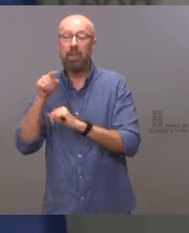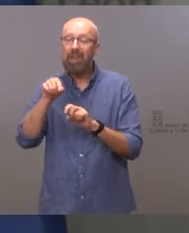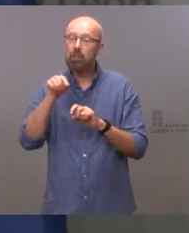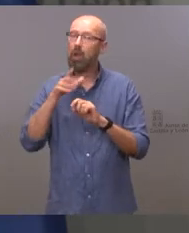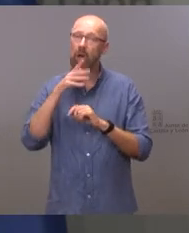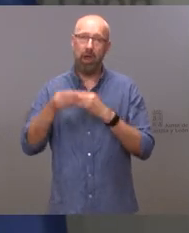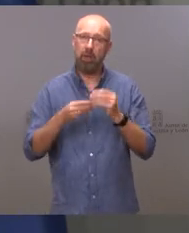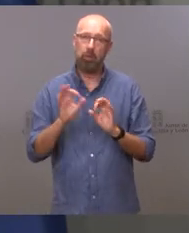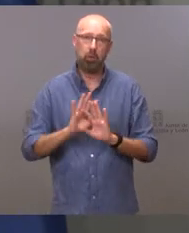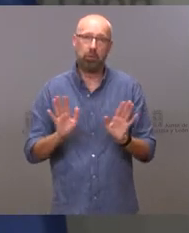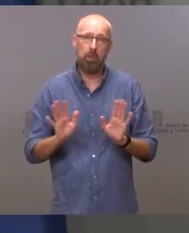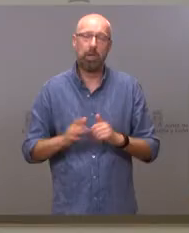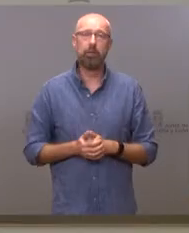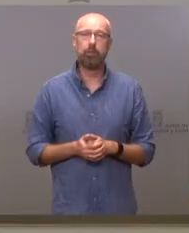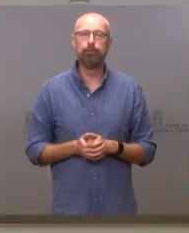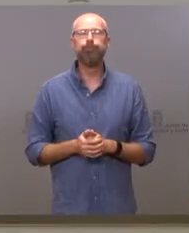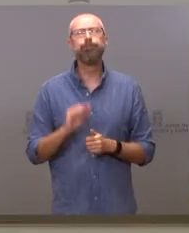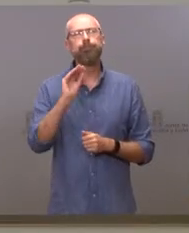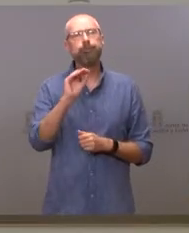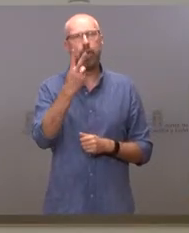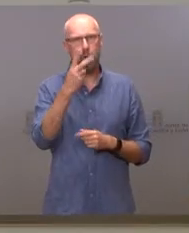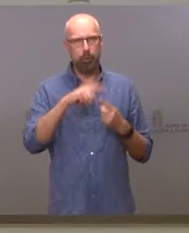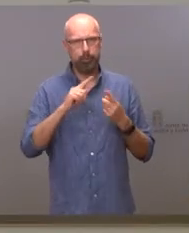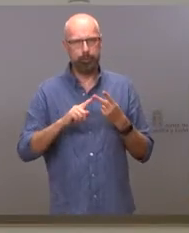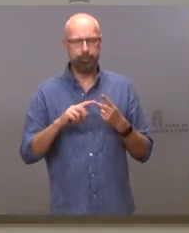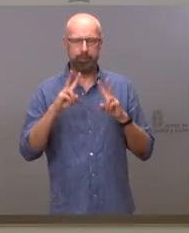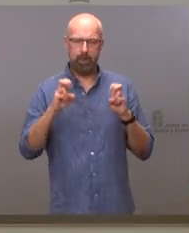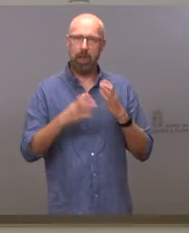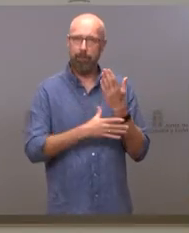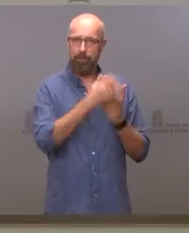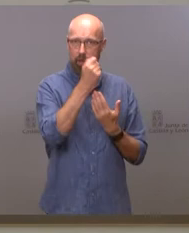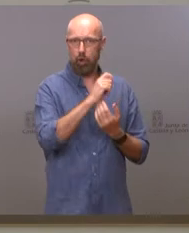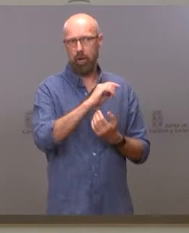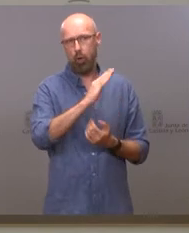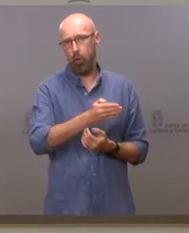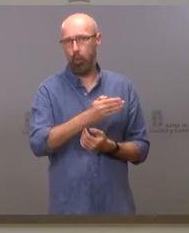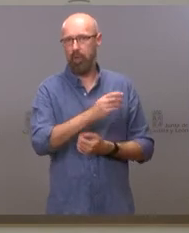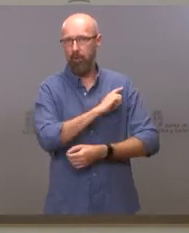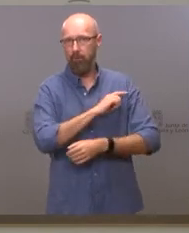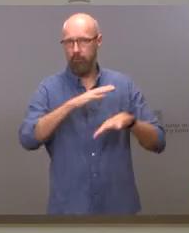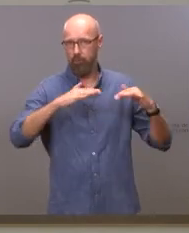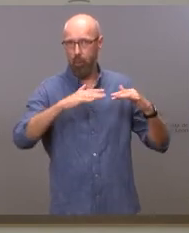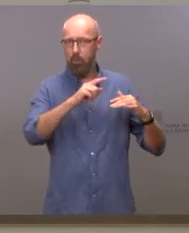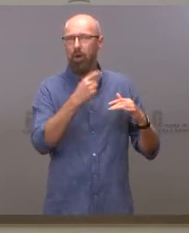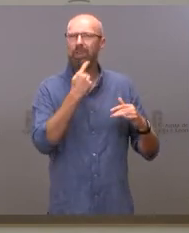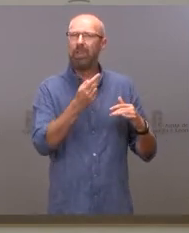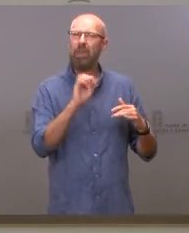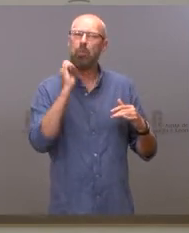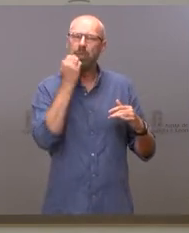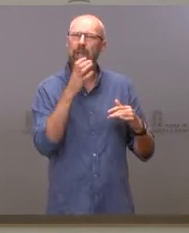Dos cuestiones. La primera, las federaciones de fútbol, los clubes de fútbol, se han quejado de que se tenga